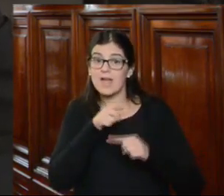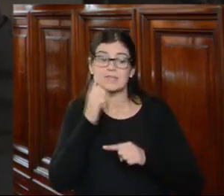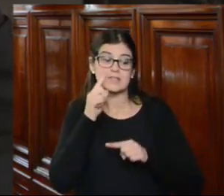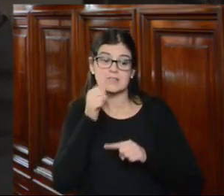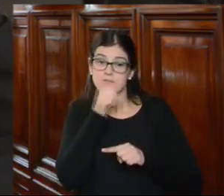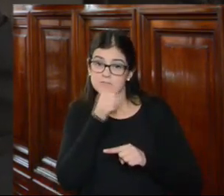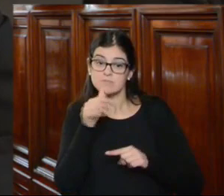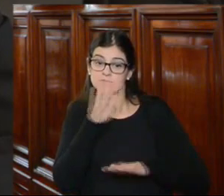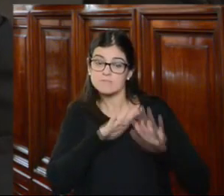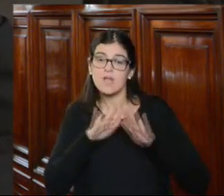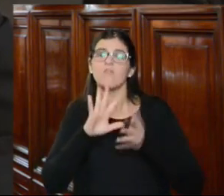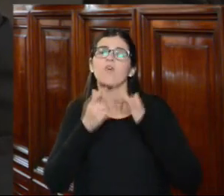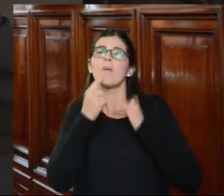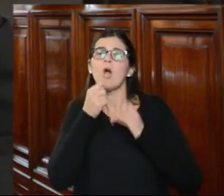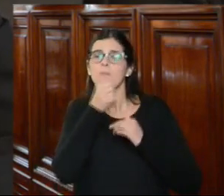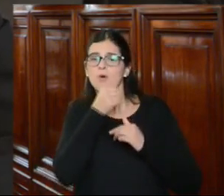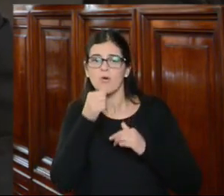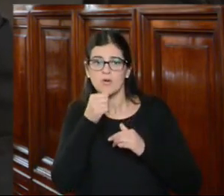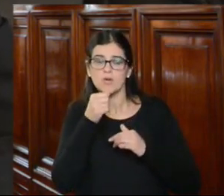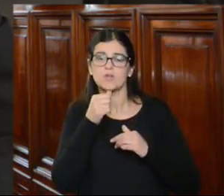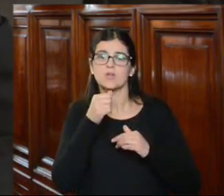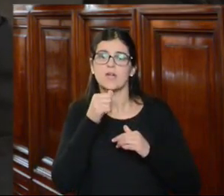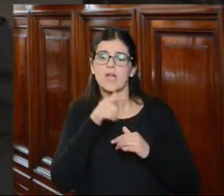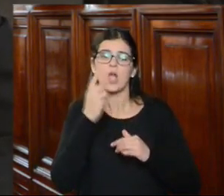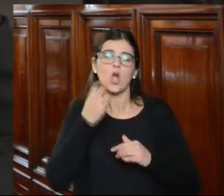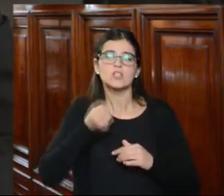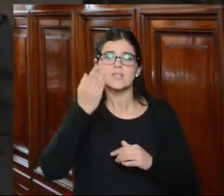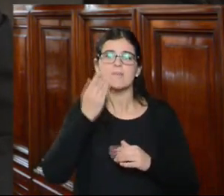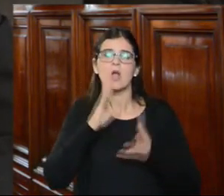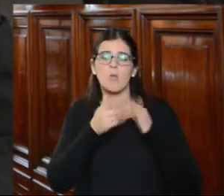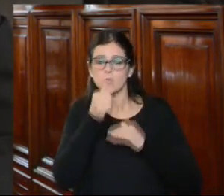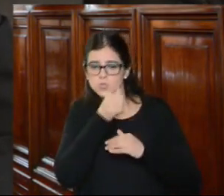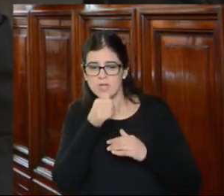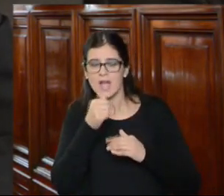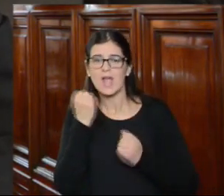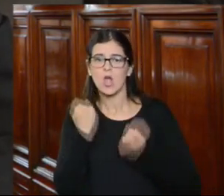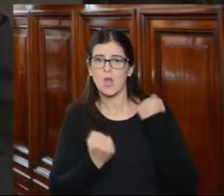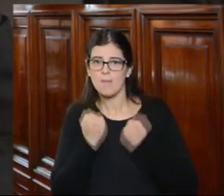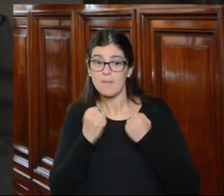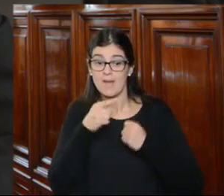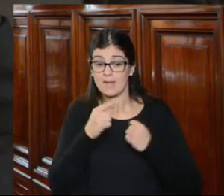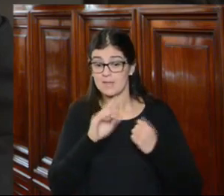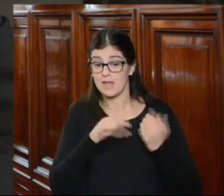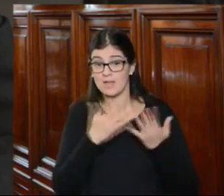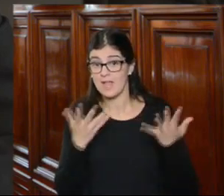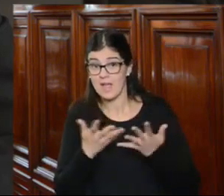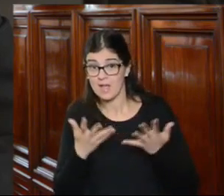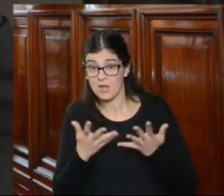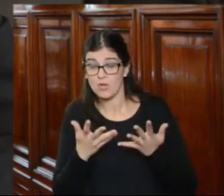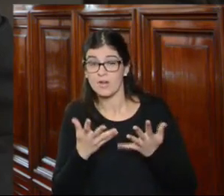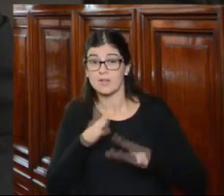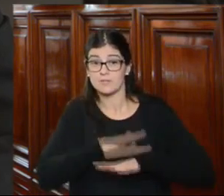el concepto de reparación es solamente un concepto que tiene que ver con la reparación económica a esta altura del partido